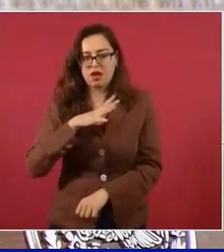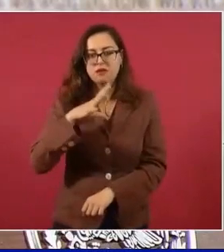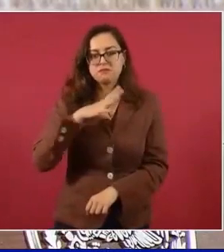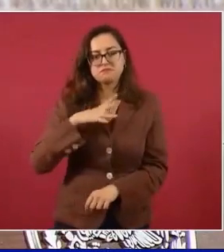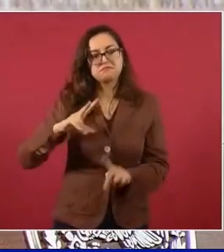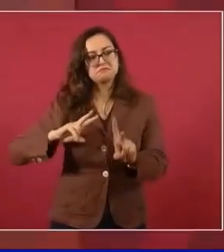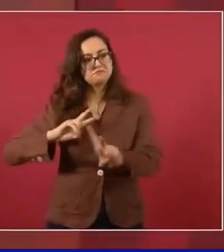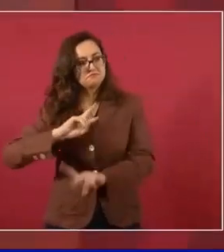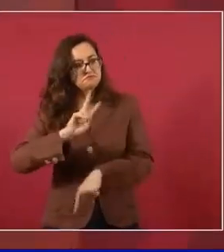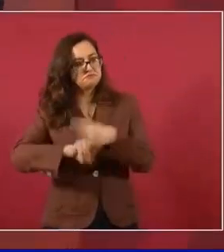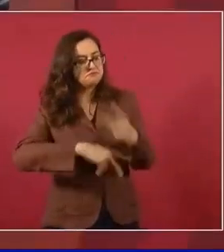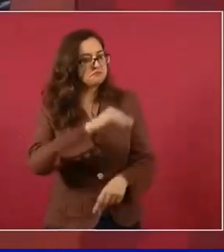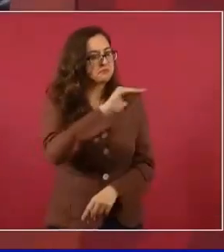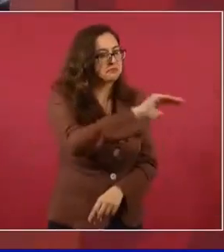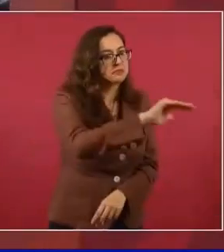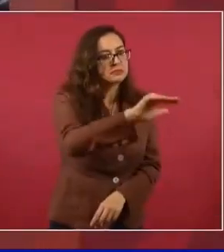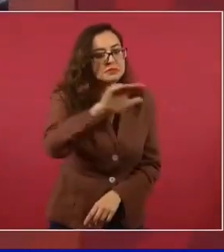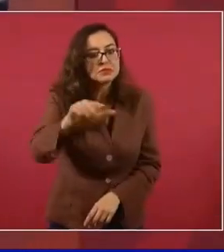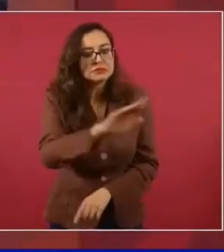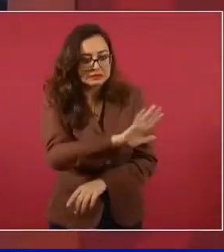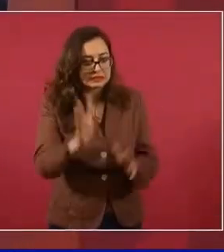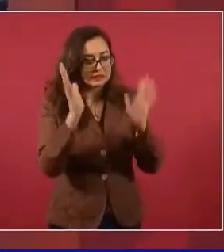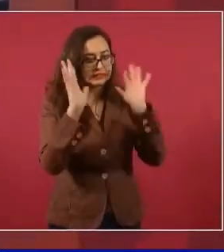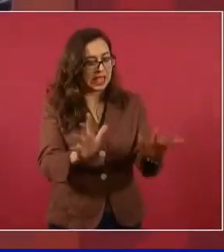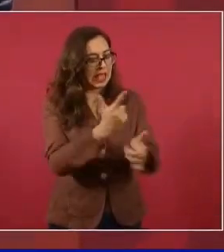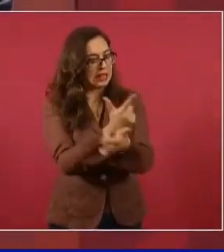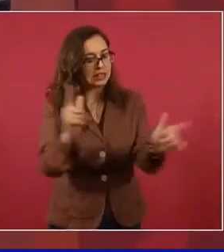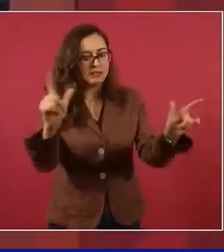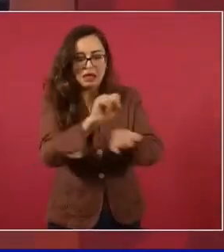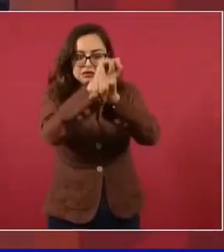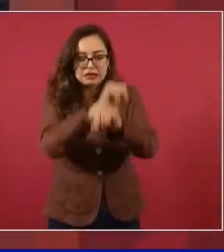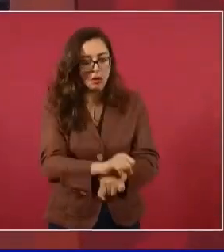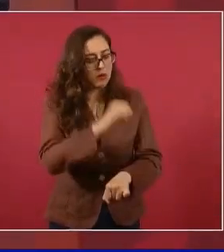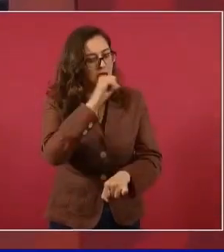Ni los peones, en vez de alegrarse, se ponían a llorar,